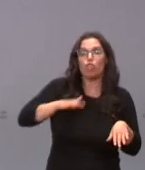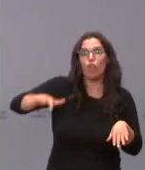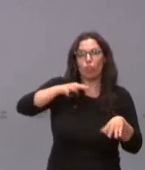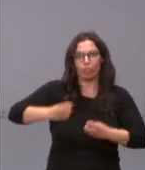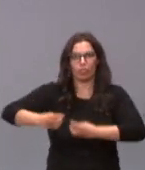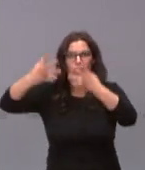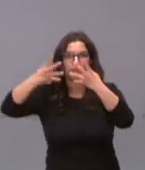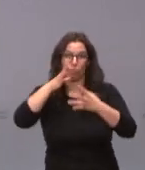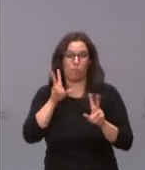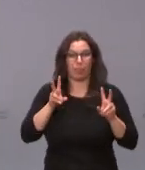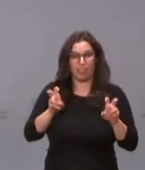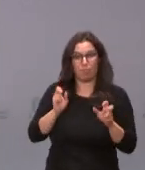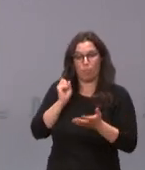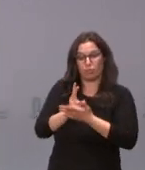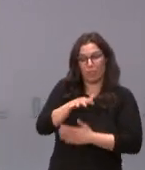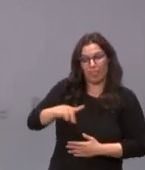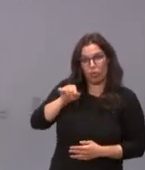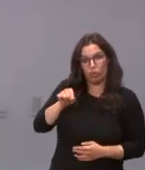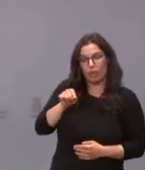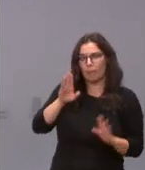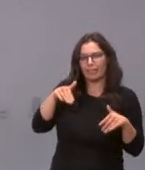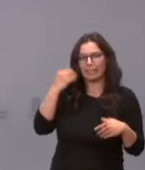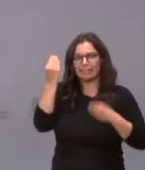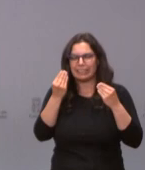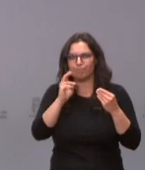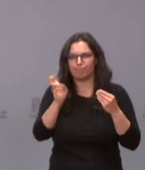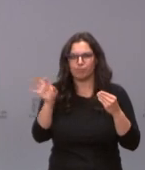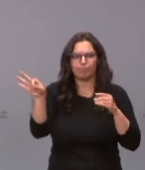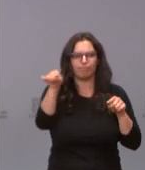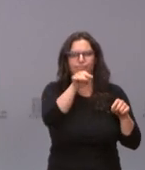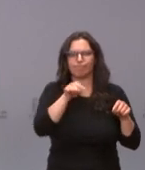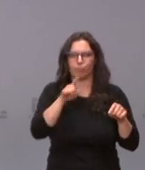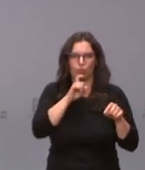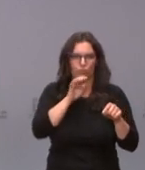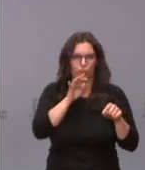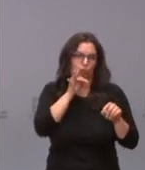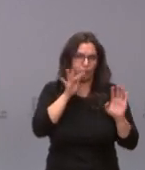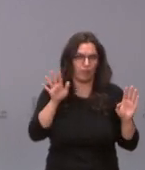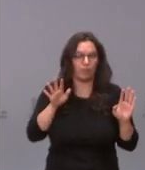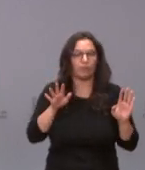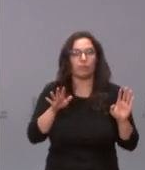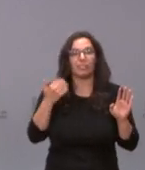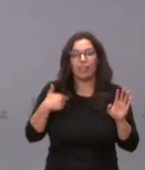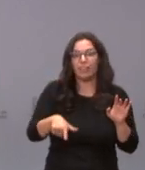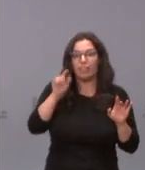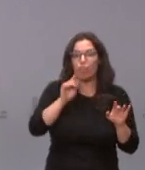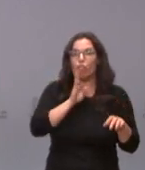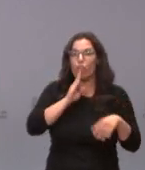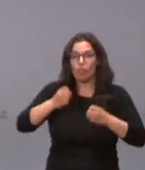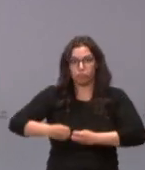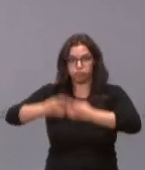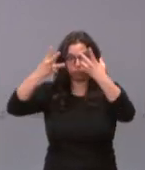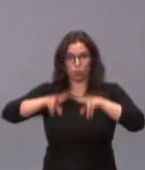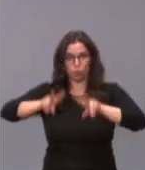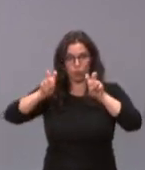inicial de sanidad pero se están barajando otras opciones no sé si incluso tienen decidido ya también cuál puede ser el emplazamiento